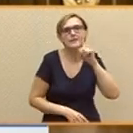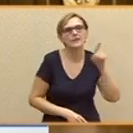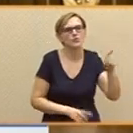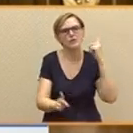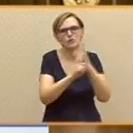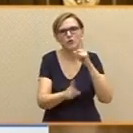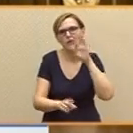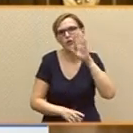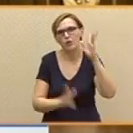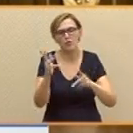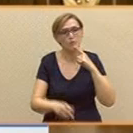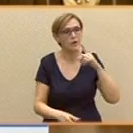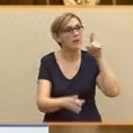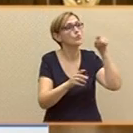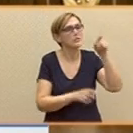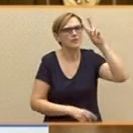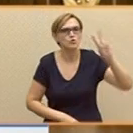ustedes son la corrupción.